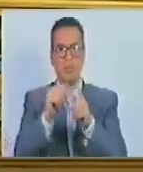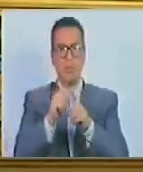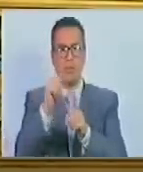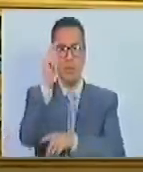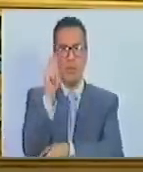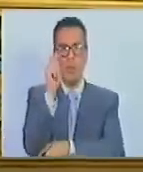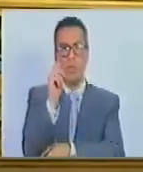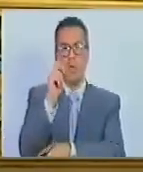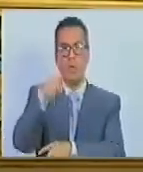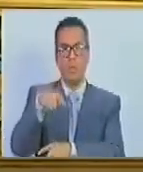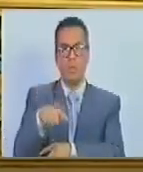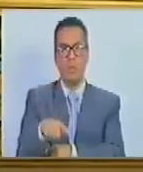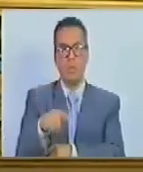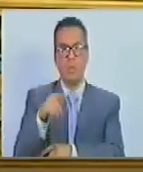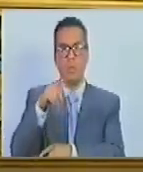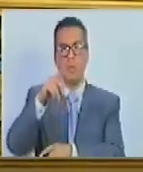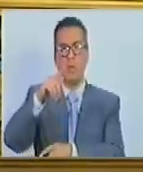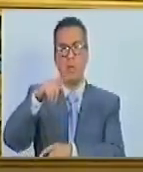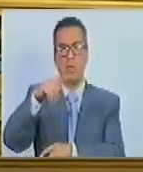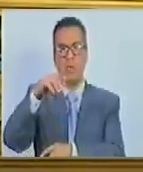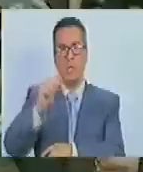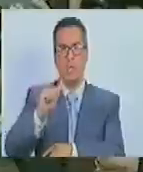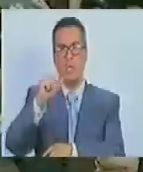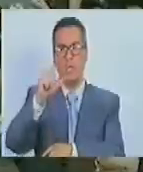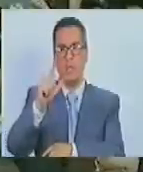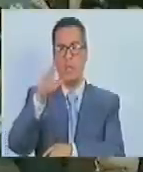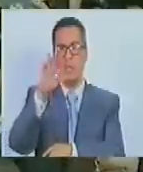precisamente al diputado Alfonso Campos de Zurún.